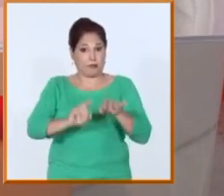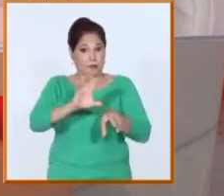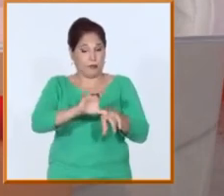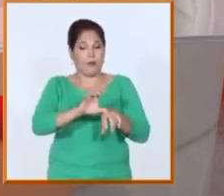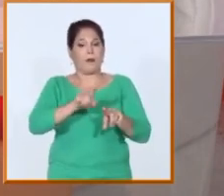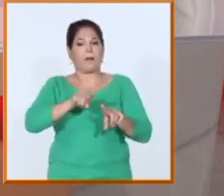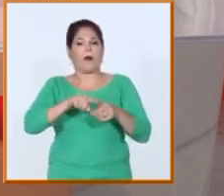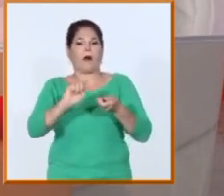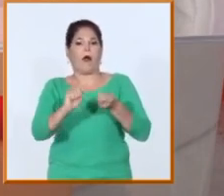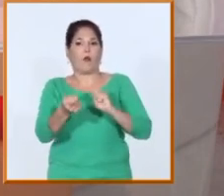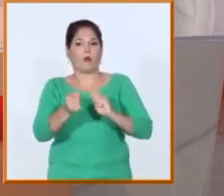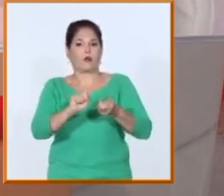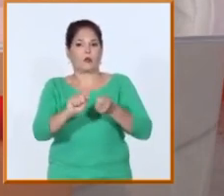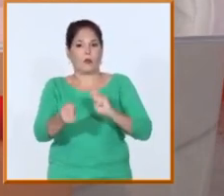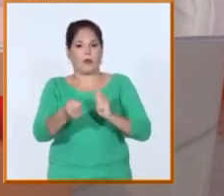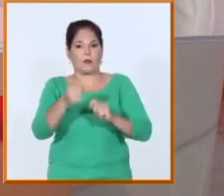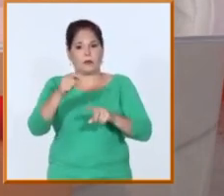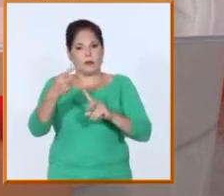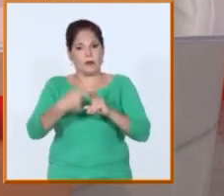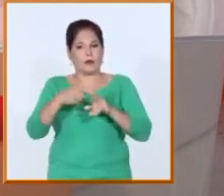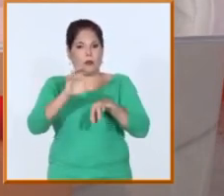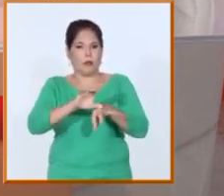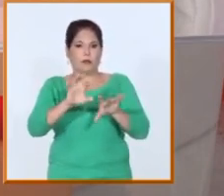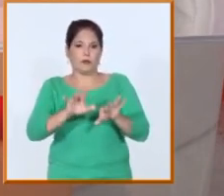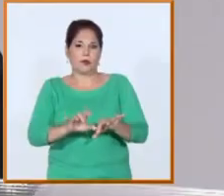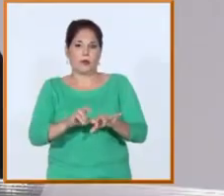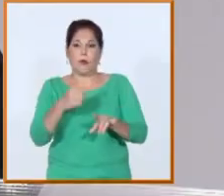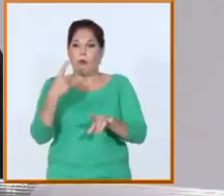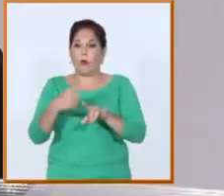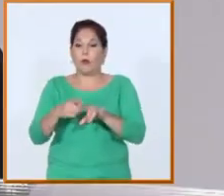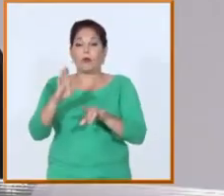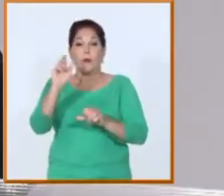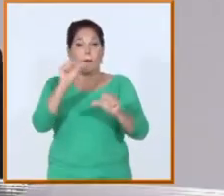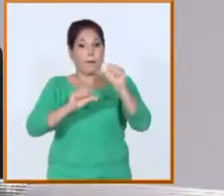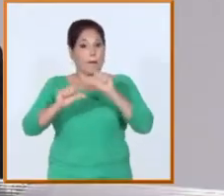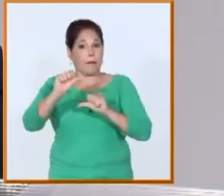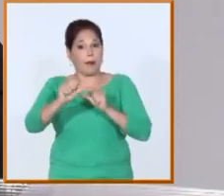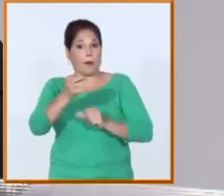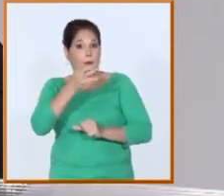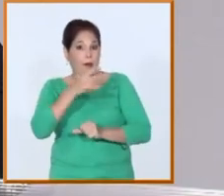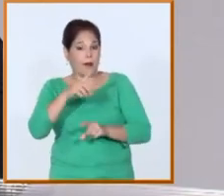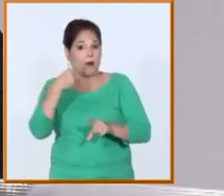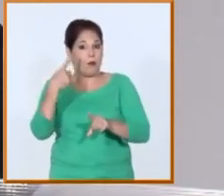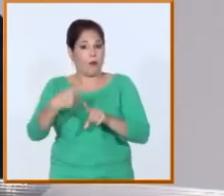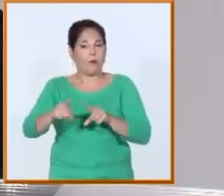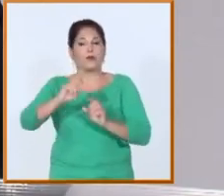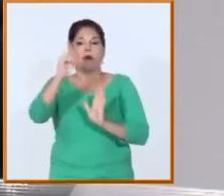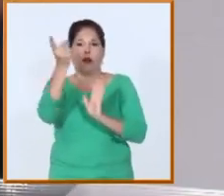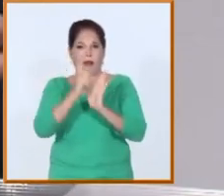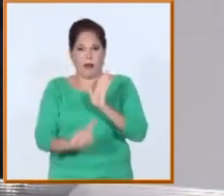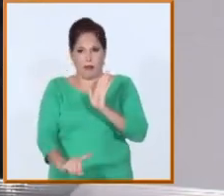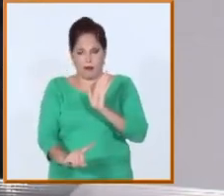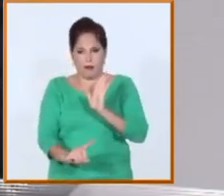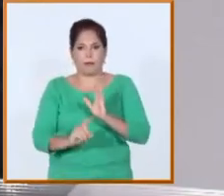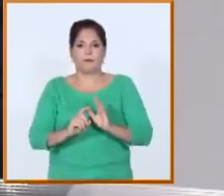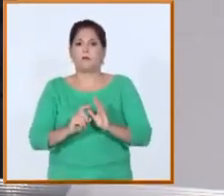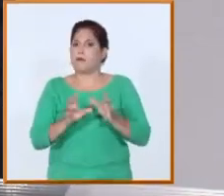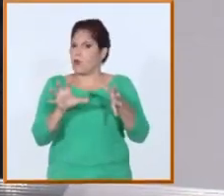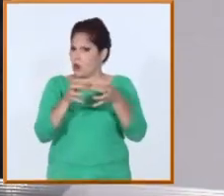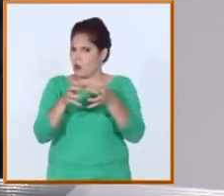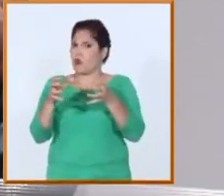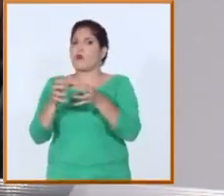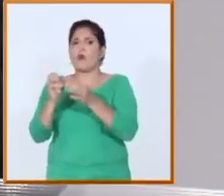automática y computación, la carrera de ingeniería biomédica y la carrera de ingeniería eléctrica. Por supuesto, con un amplio grupo de